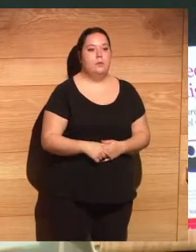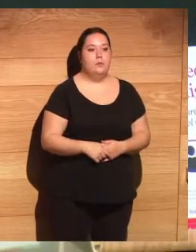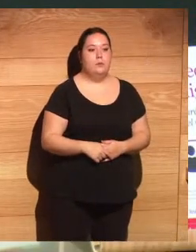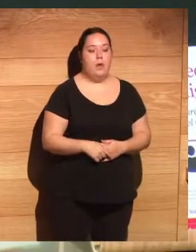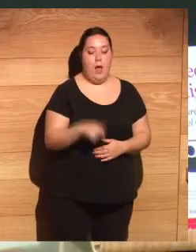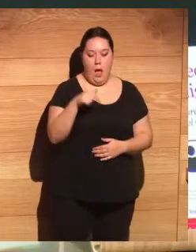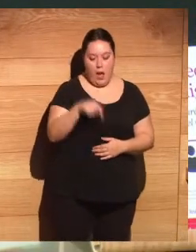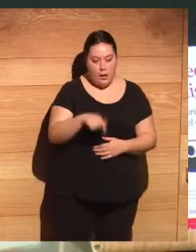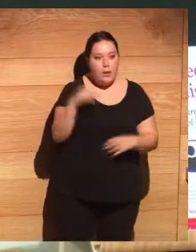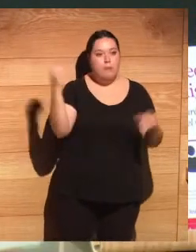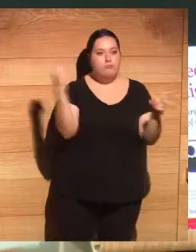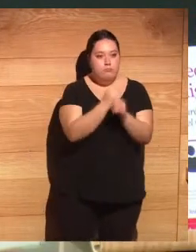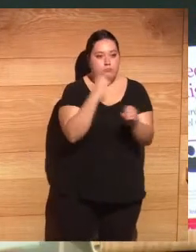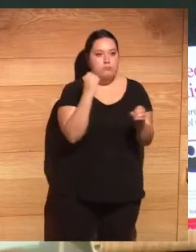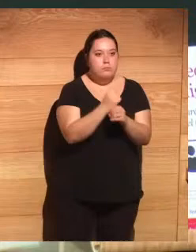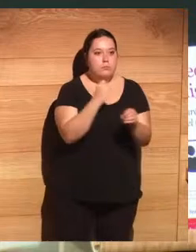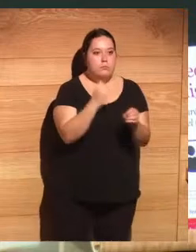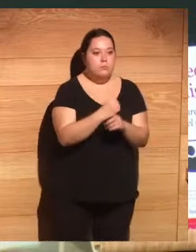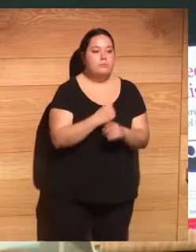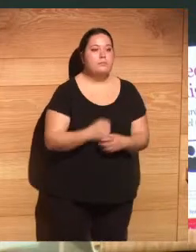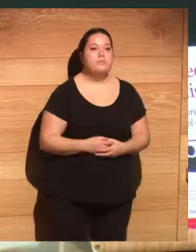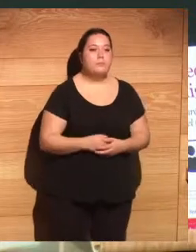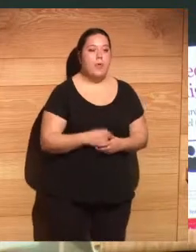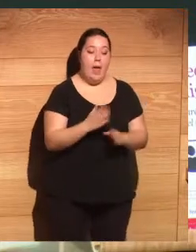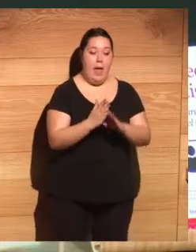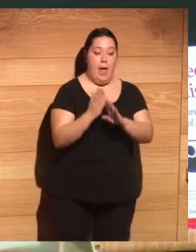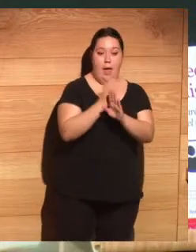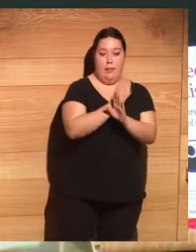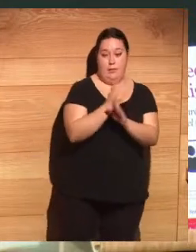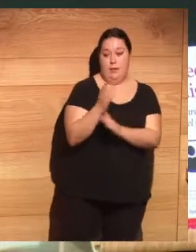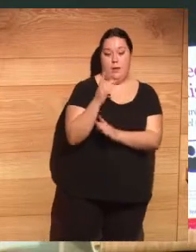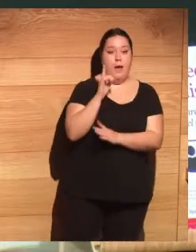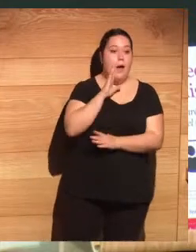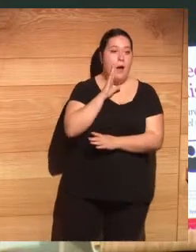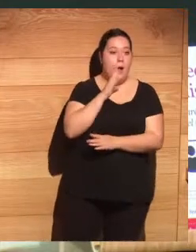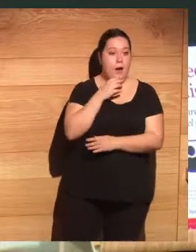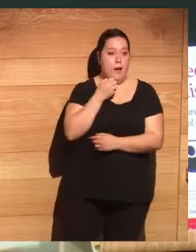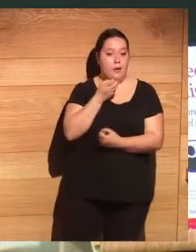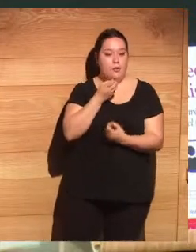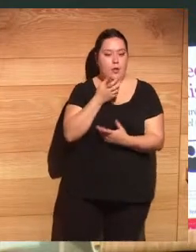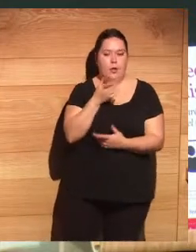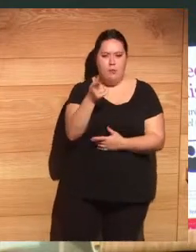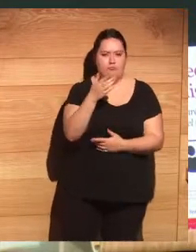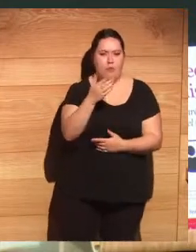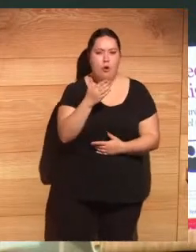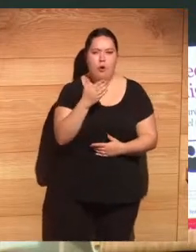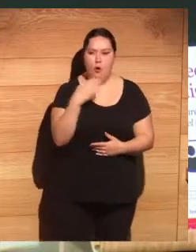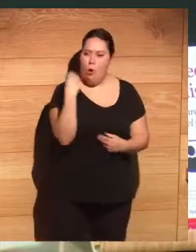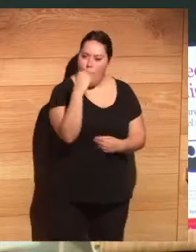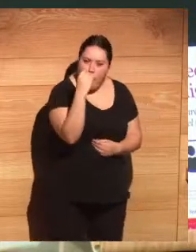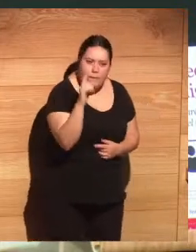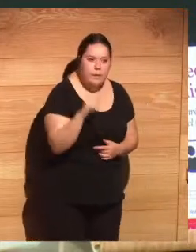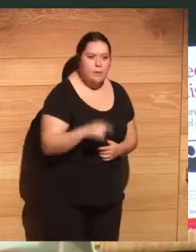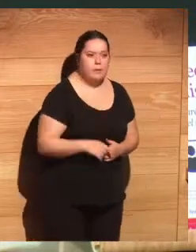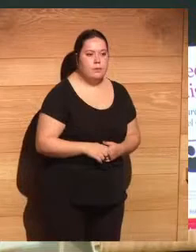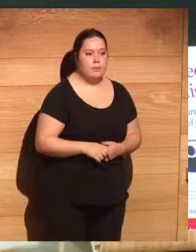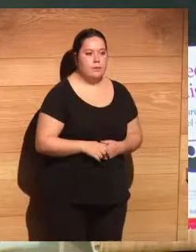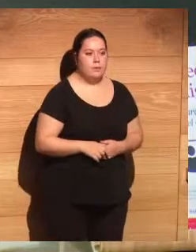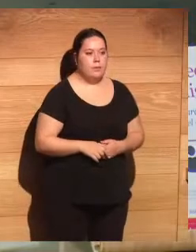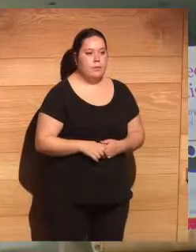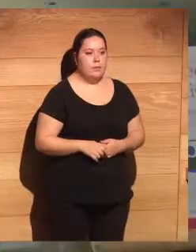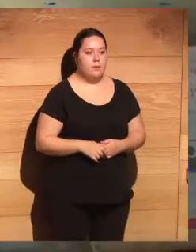Trabajó en esta casa, me estaba comentando en el briefing previo hace muy poco, porque es muy joven todavía Javier, pero en fin, hace unos años